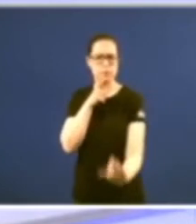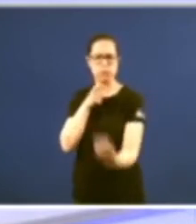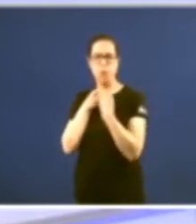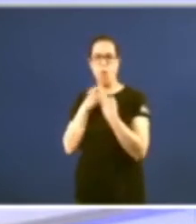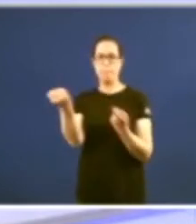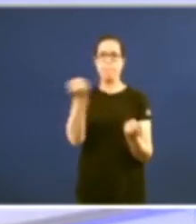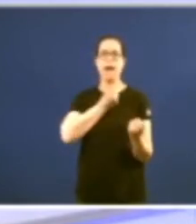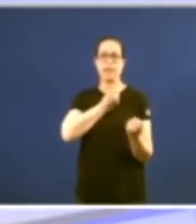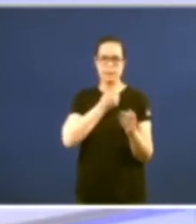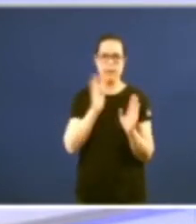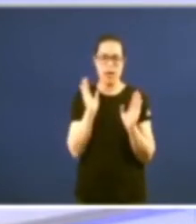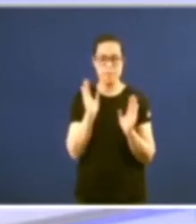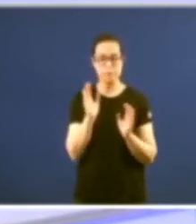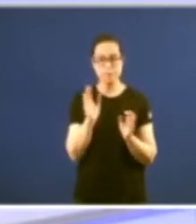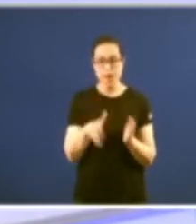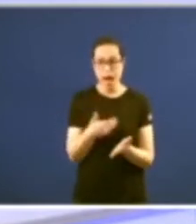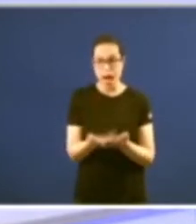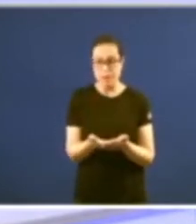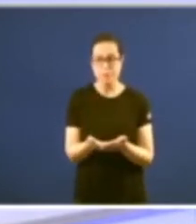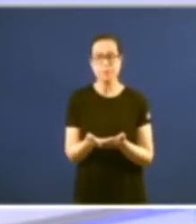e aplaudimos cando a